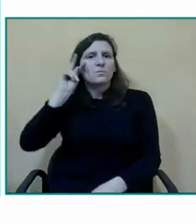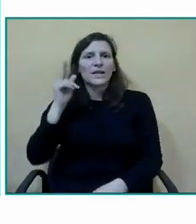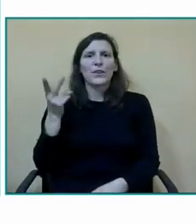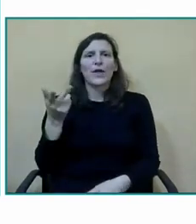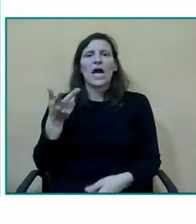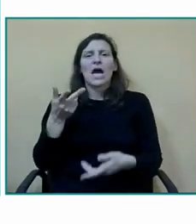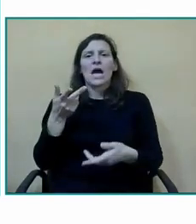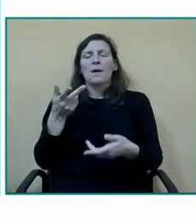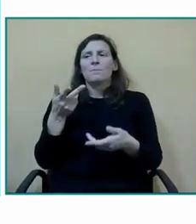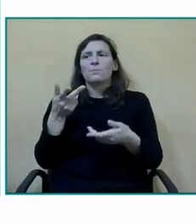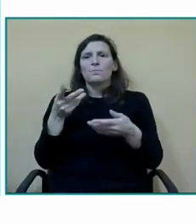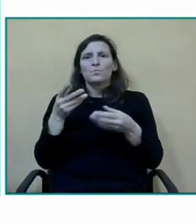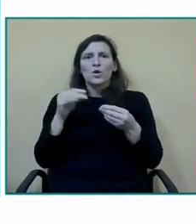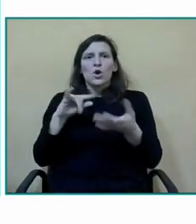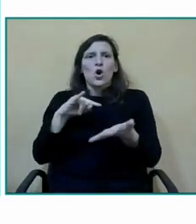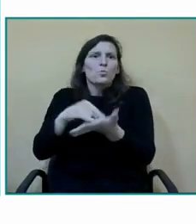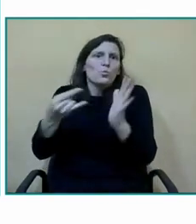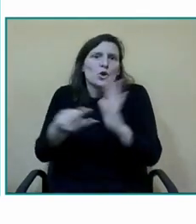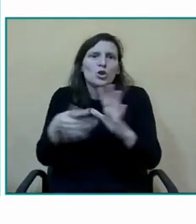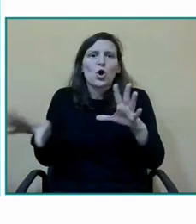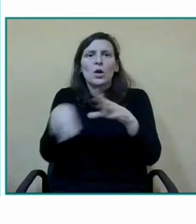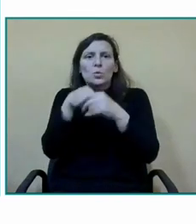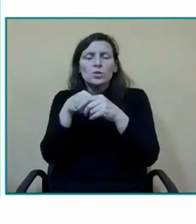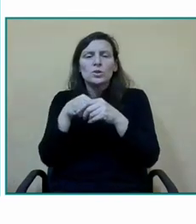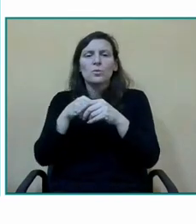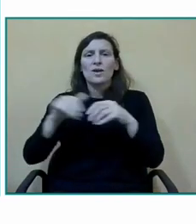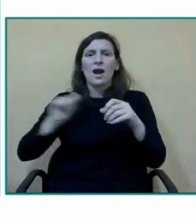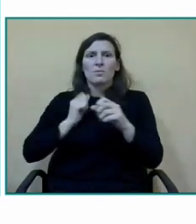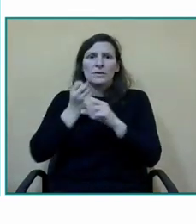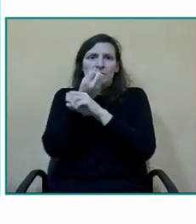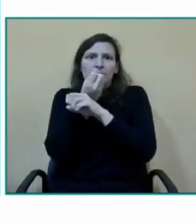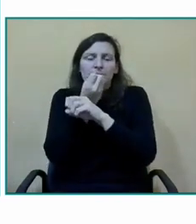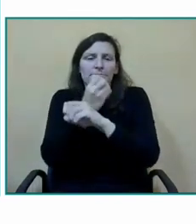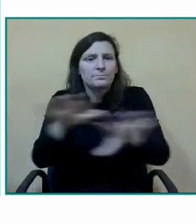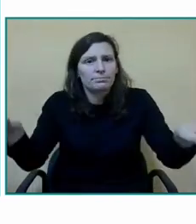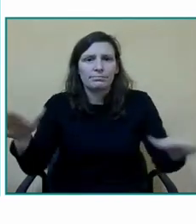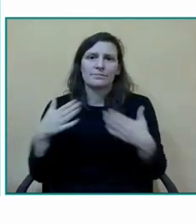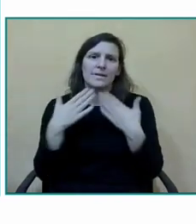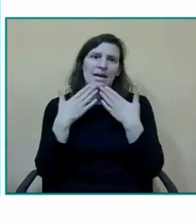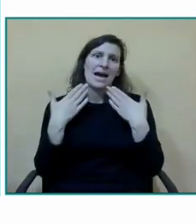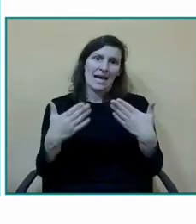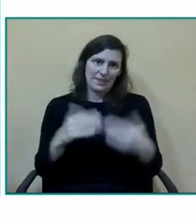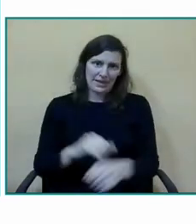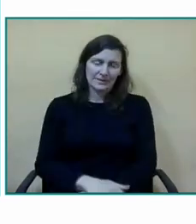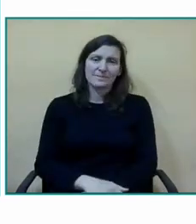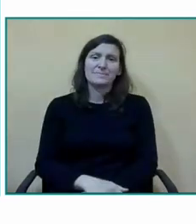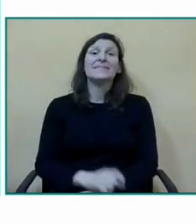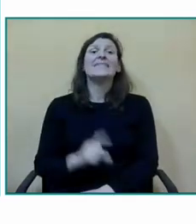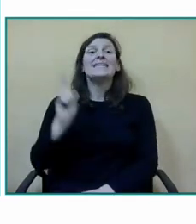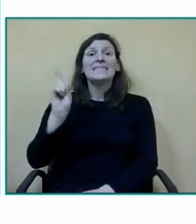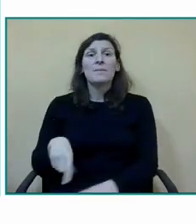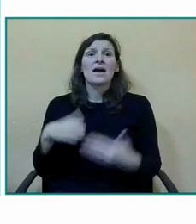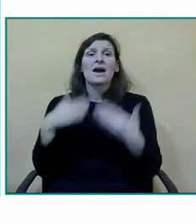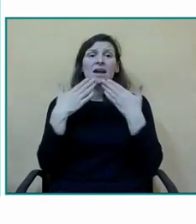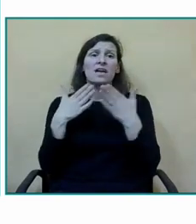hemos tenido la suerte de aprender hoy mucho aprovecho también a dar las gracias a los compañeros